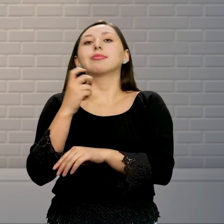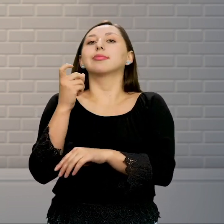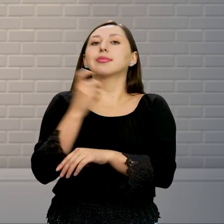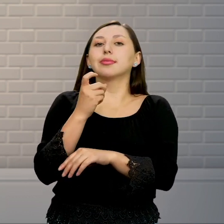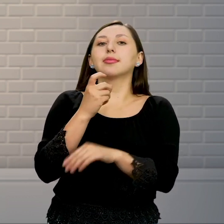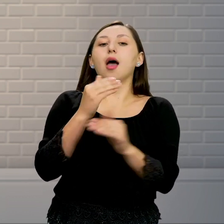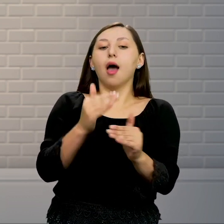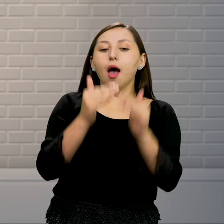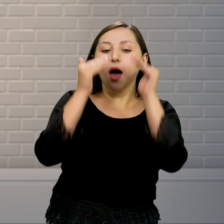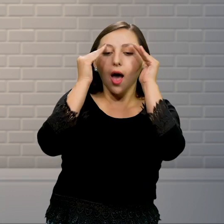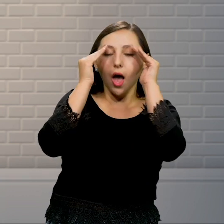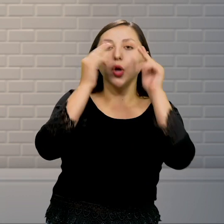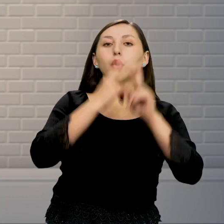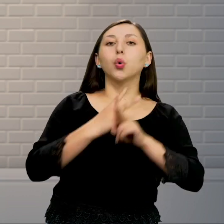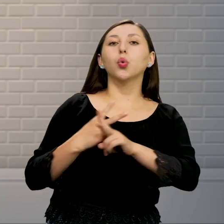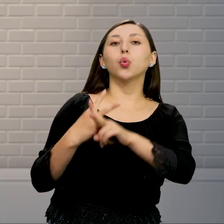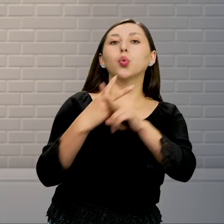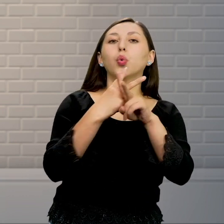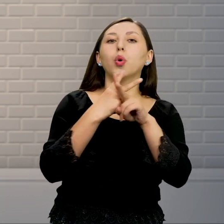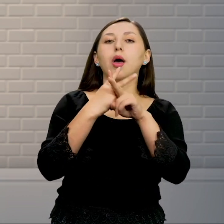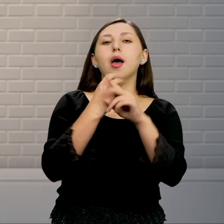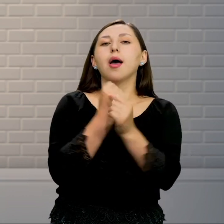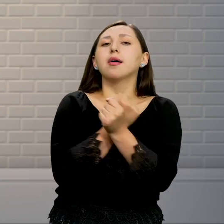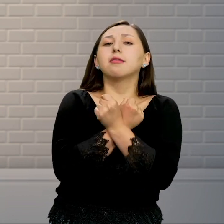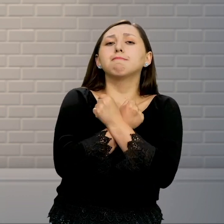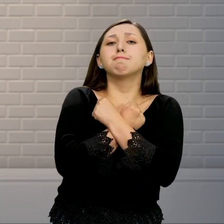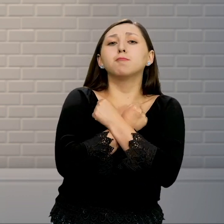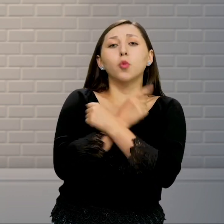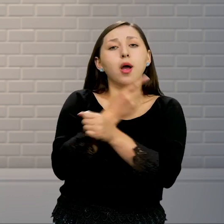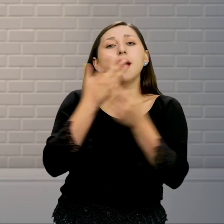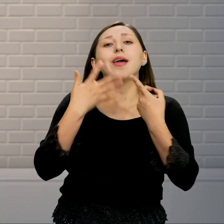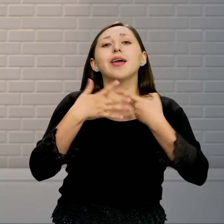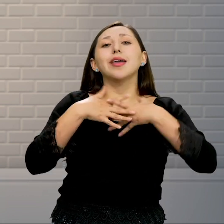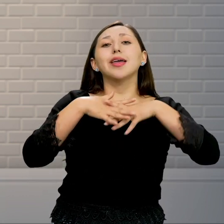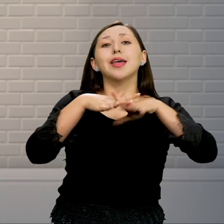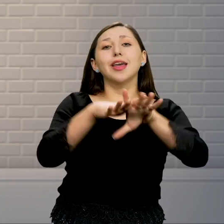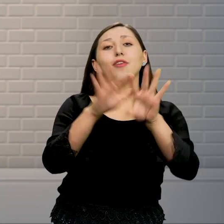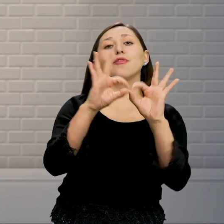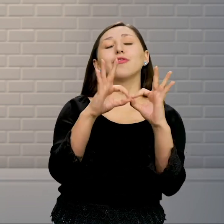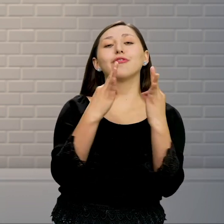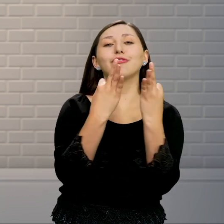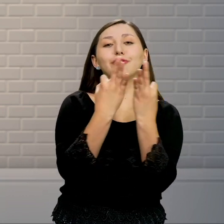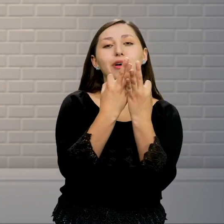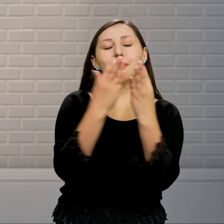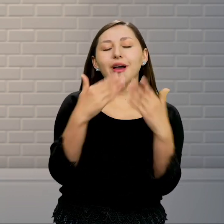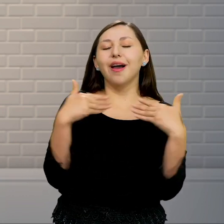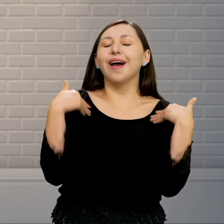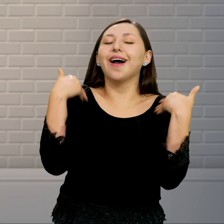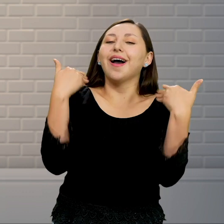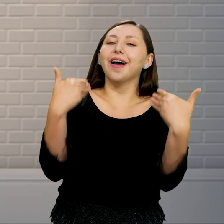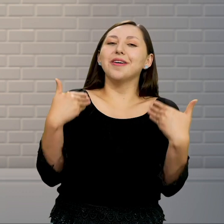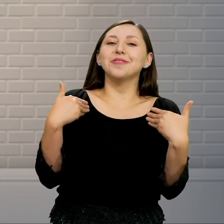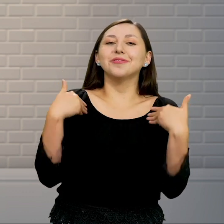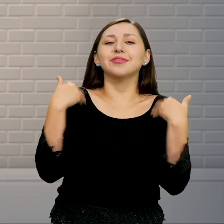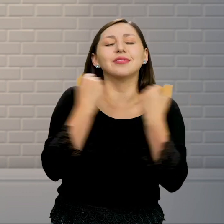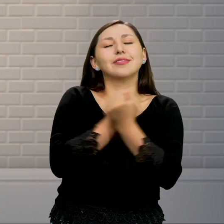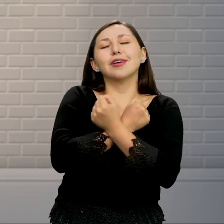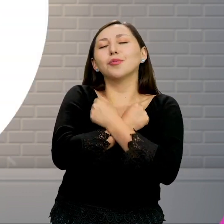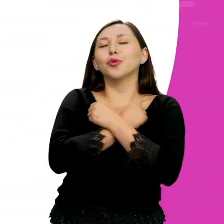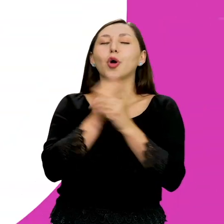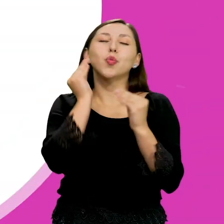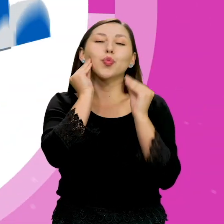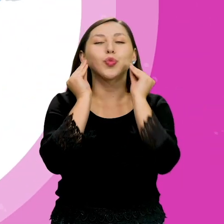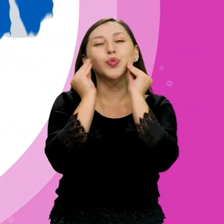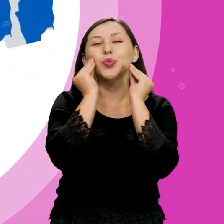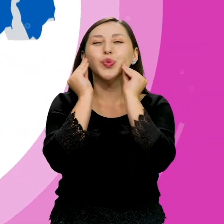necesita de mi atención y mi cuidado Y que además forma parte de mi familia Y nos llena de alegría y de mucho amor ¿Verdad, chiquito?